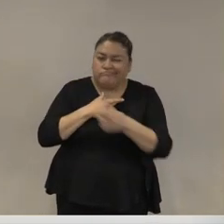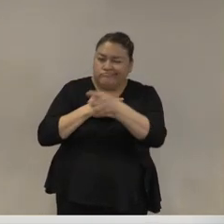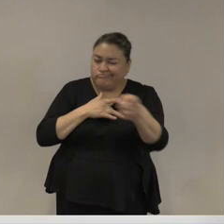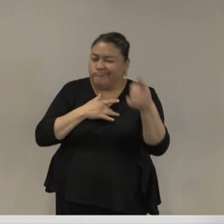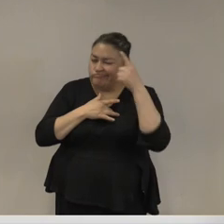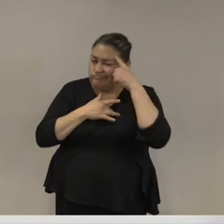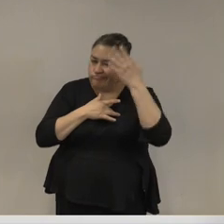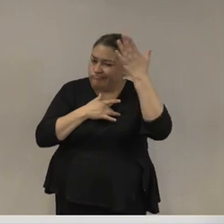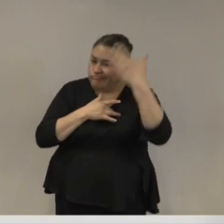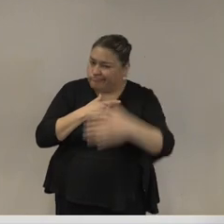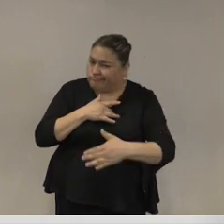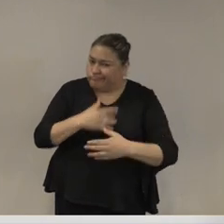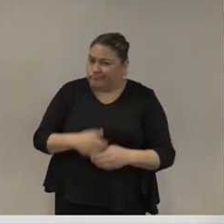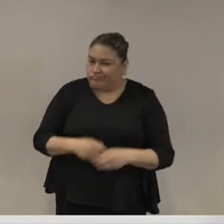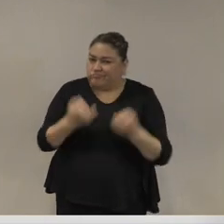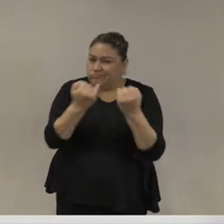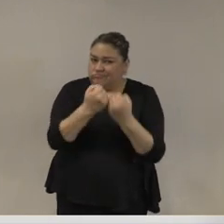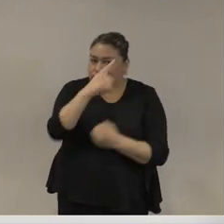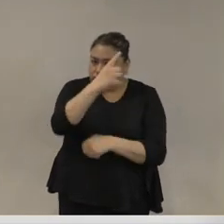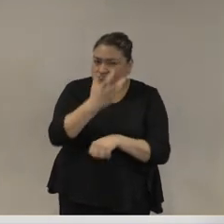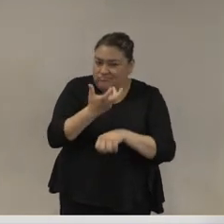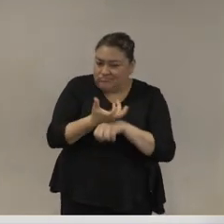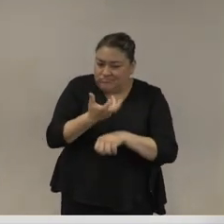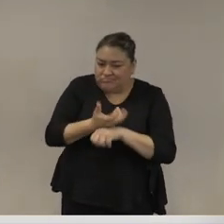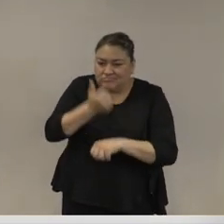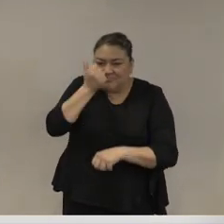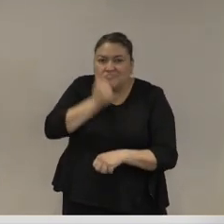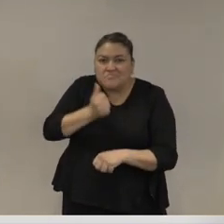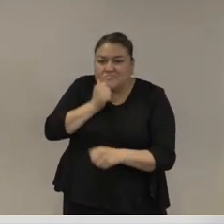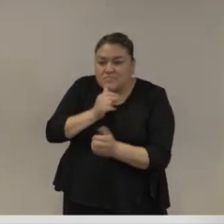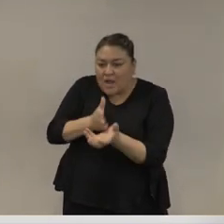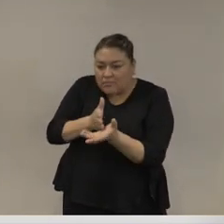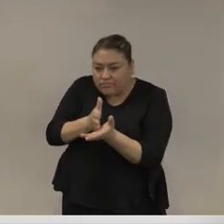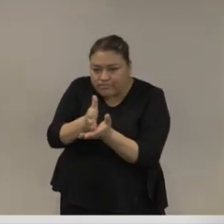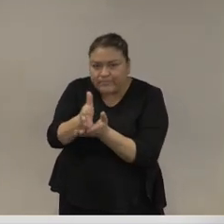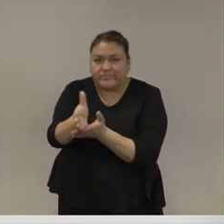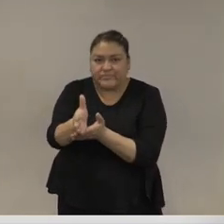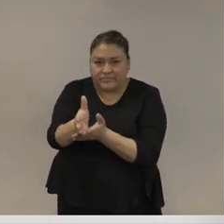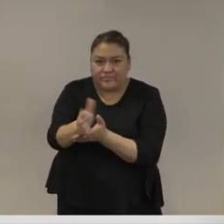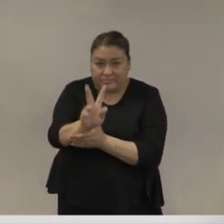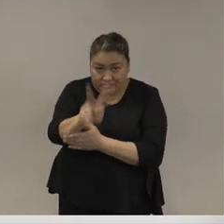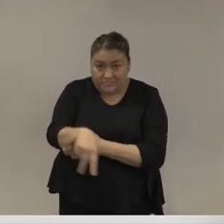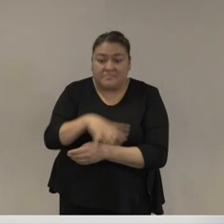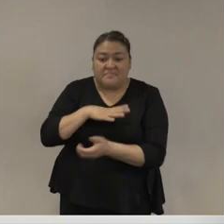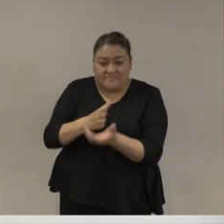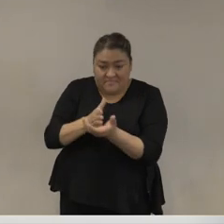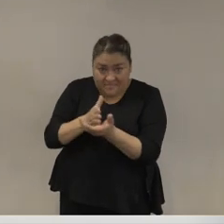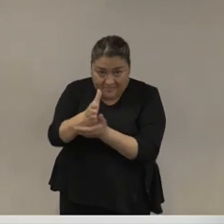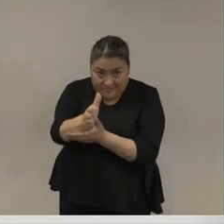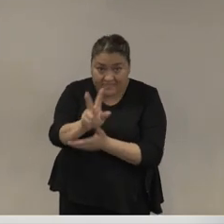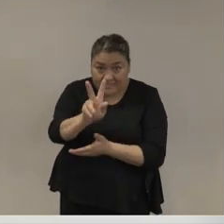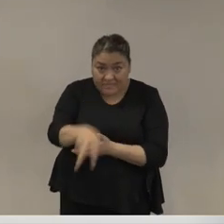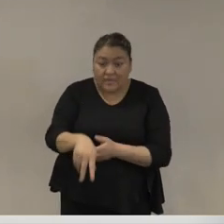la manera en la que Estados Unidos va a privilegiar no sólo vía